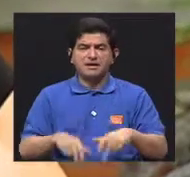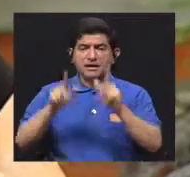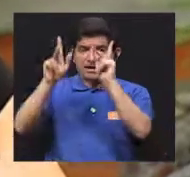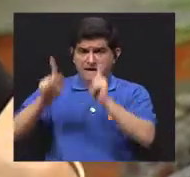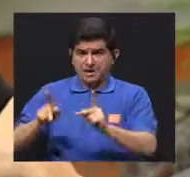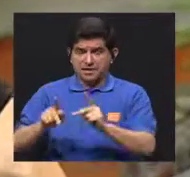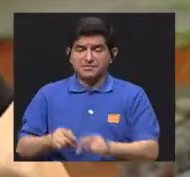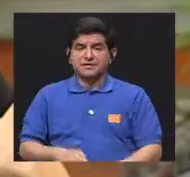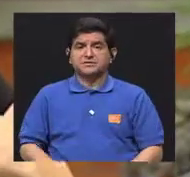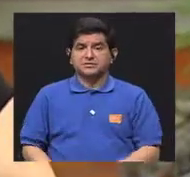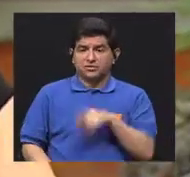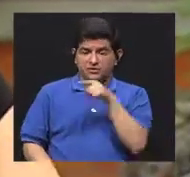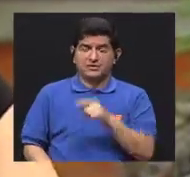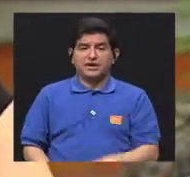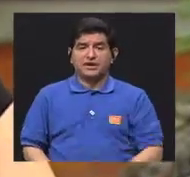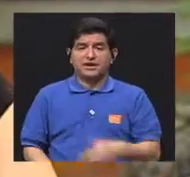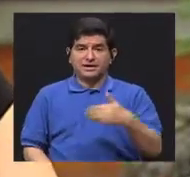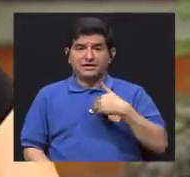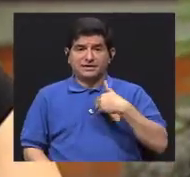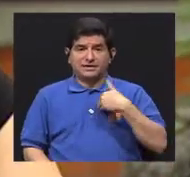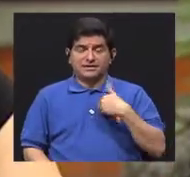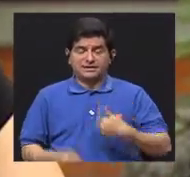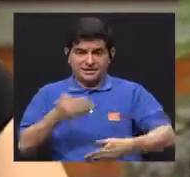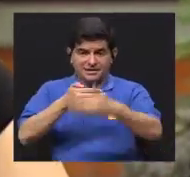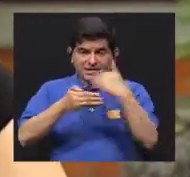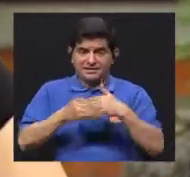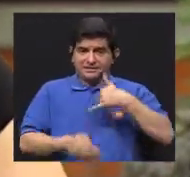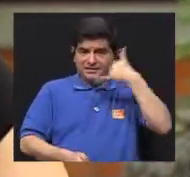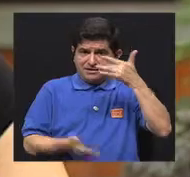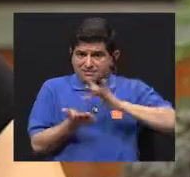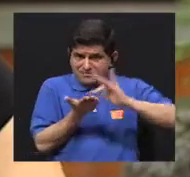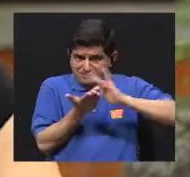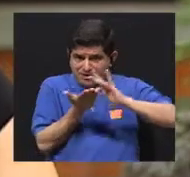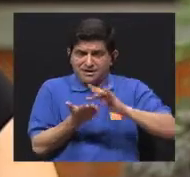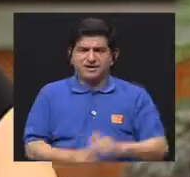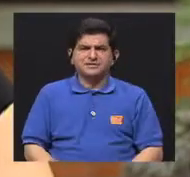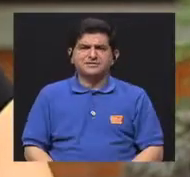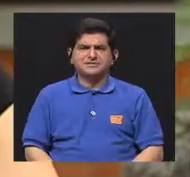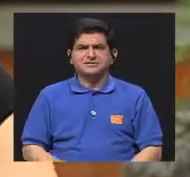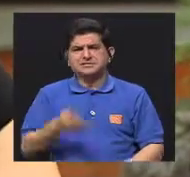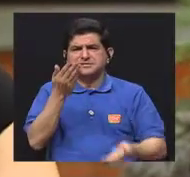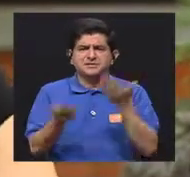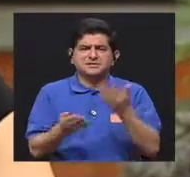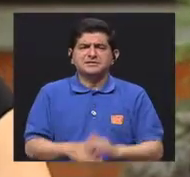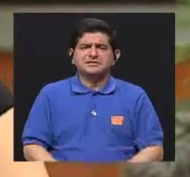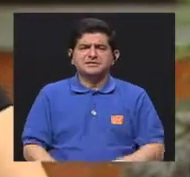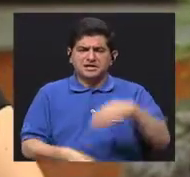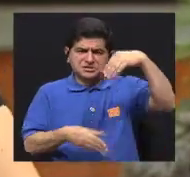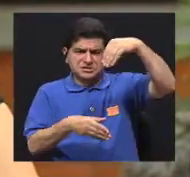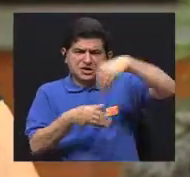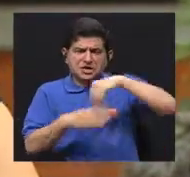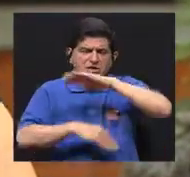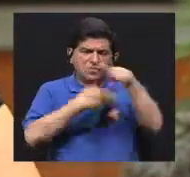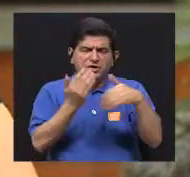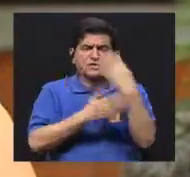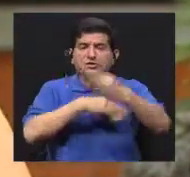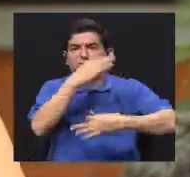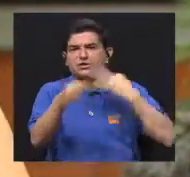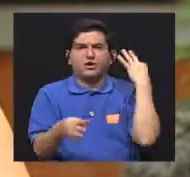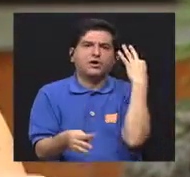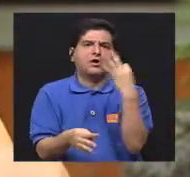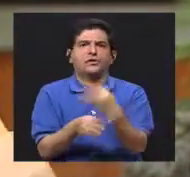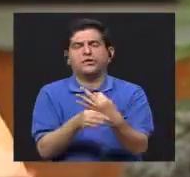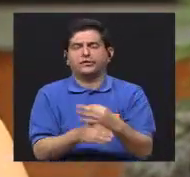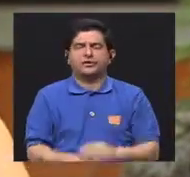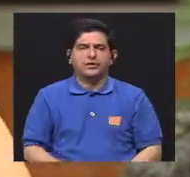esa persona que está detrás del celular. Entonces, se da que, bueno, le descargamos a nuestro dispositivo todo tipo, ¿verdad?,